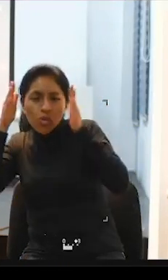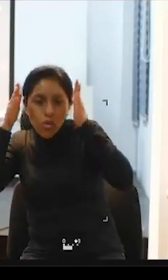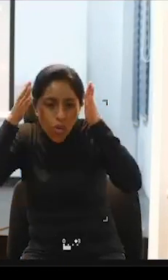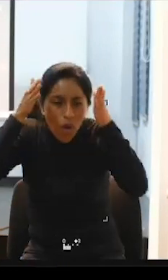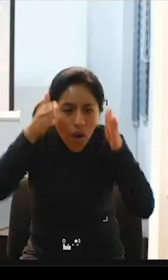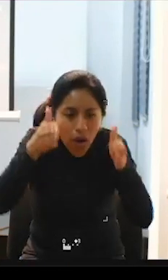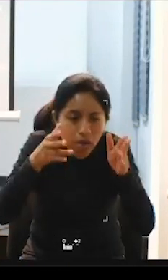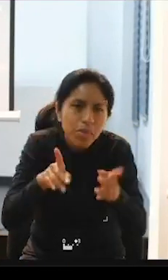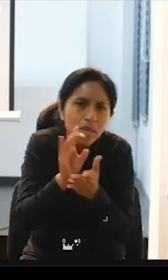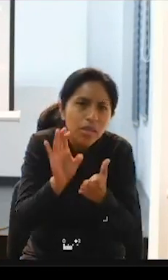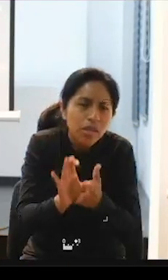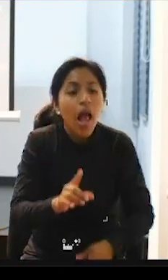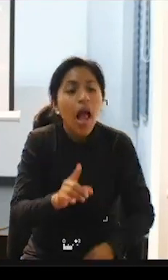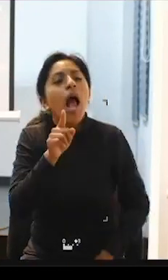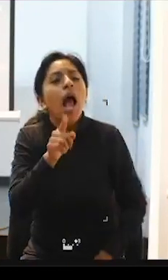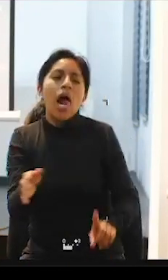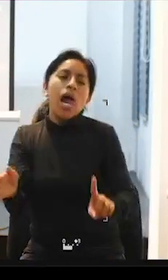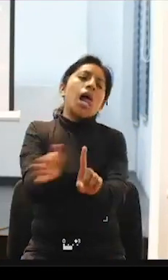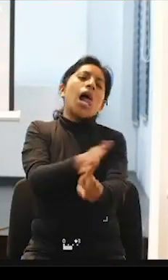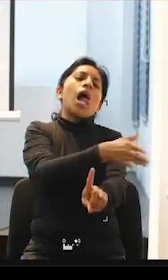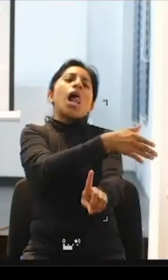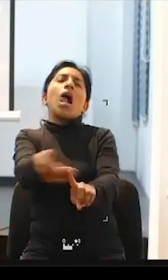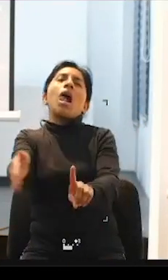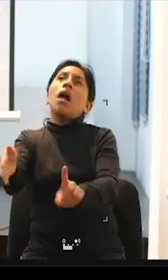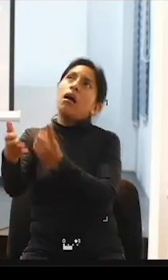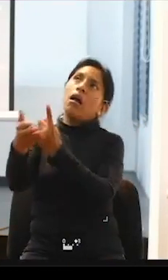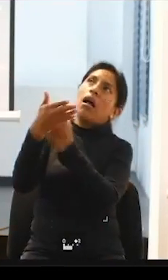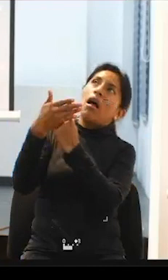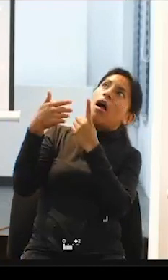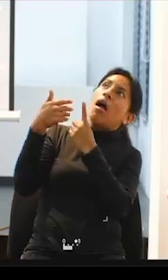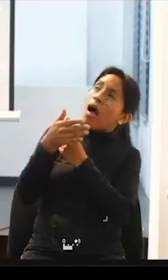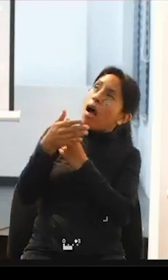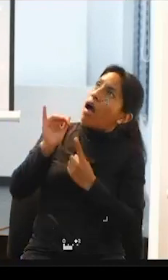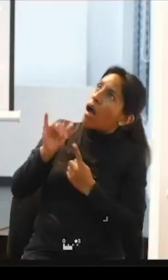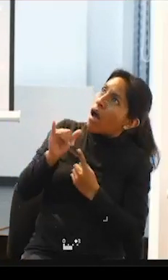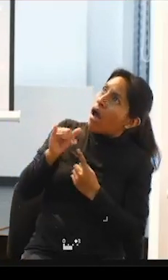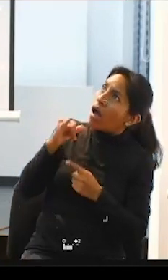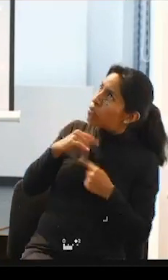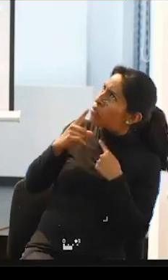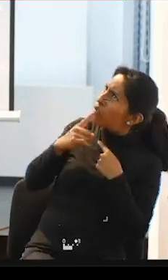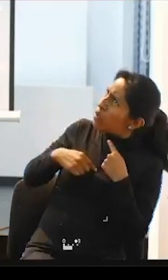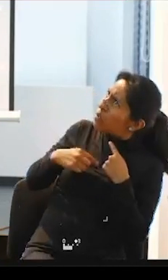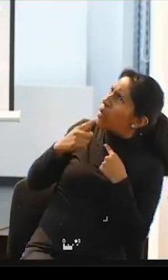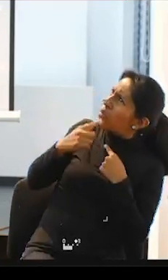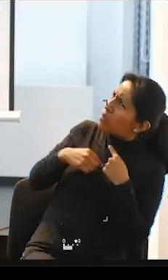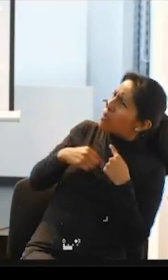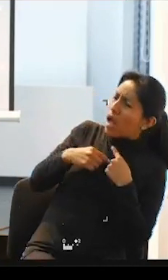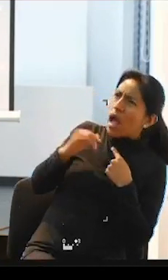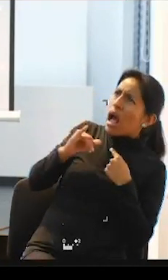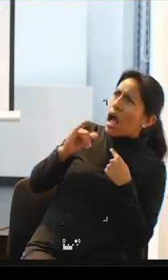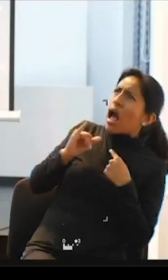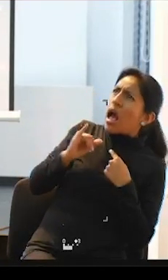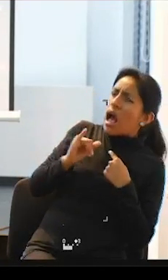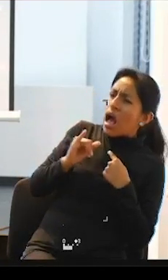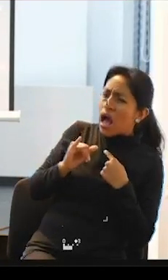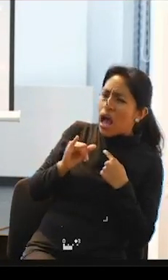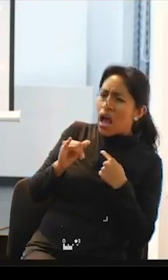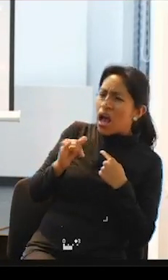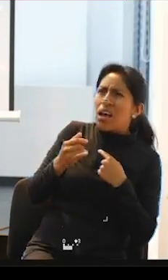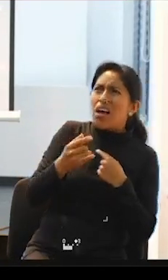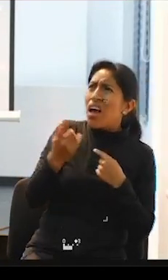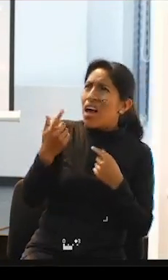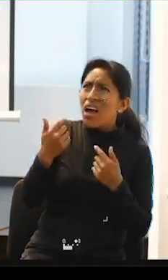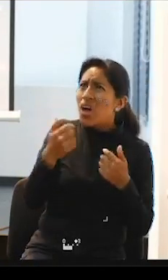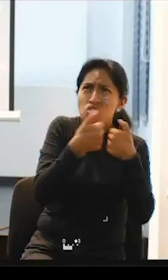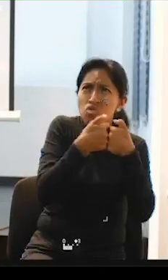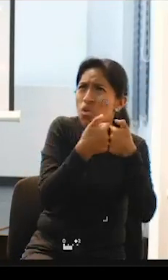nos han convencido y muchos de nosotros nos hemos creído ya que no vamos a poder difícil que me va a querer así como estoy que